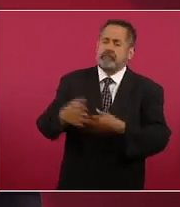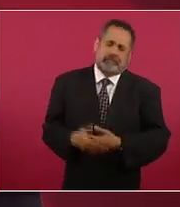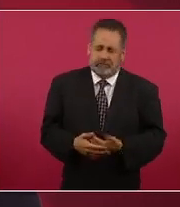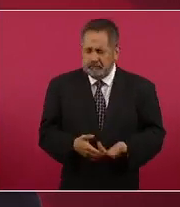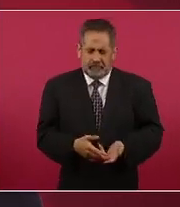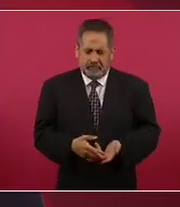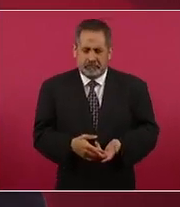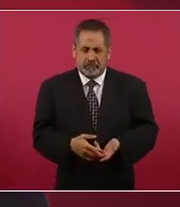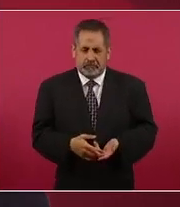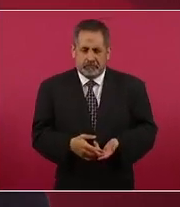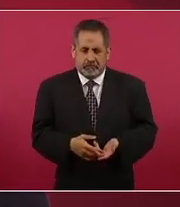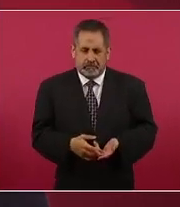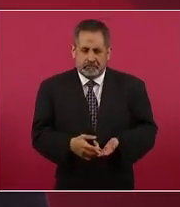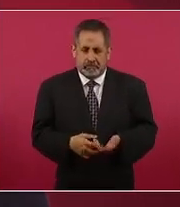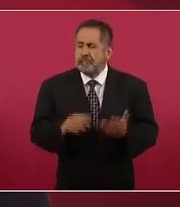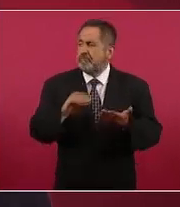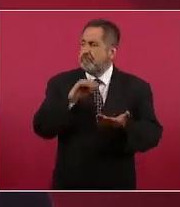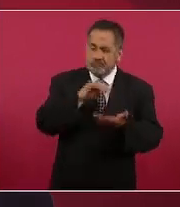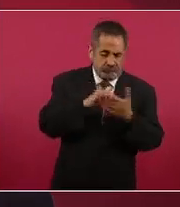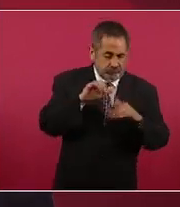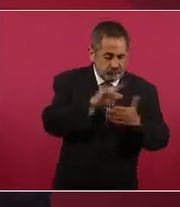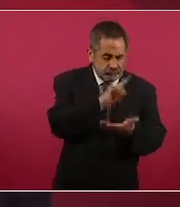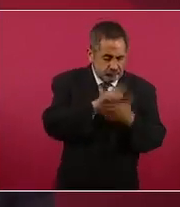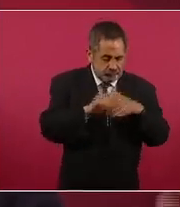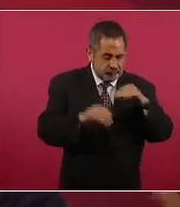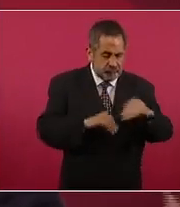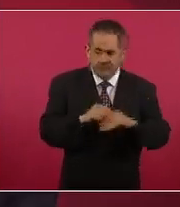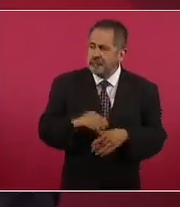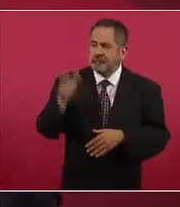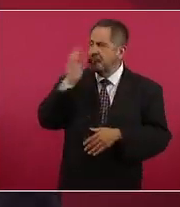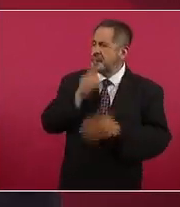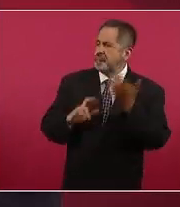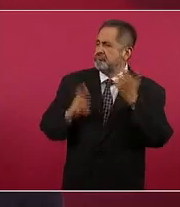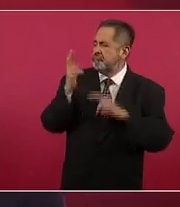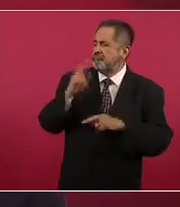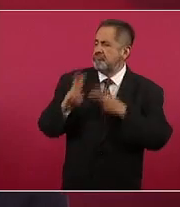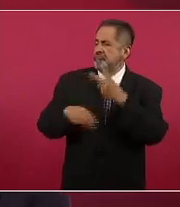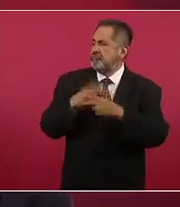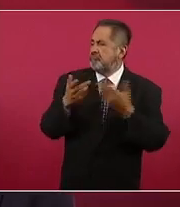a legislar que es como una huelga a legislar